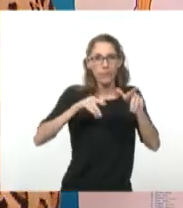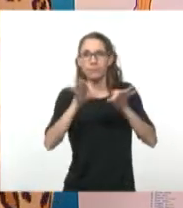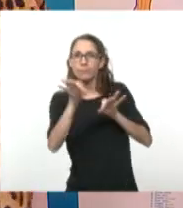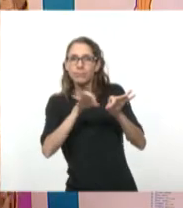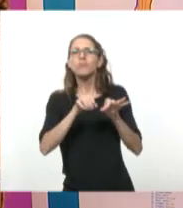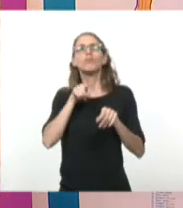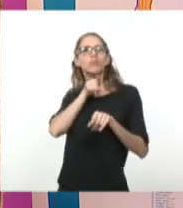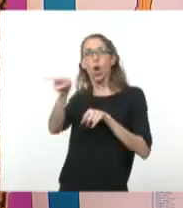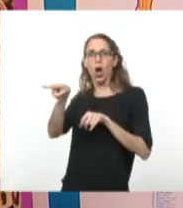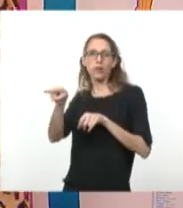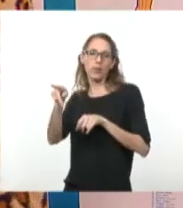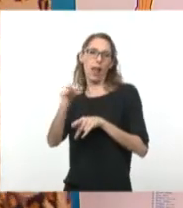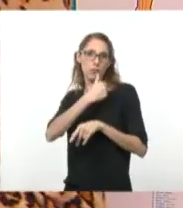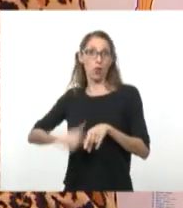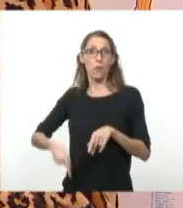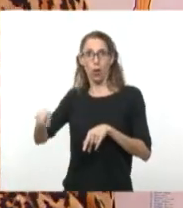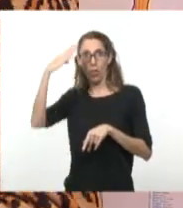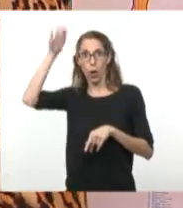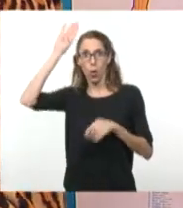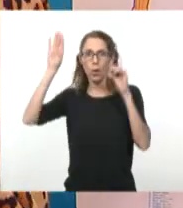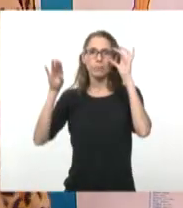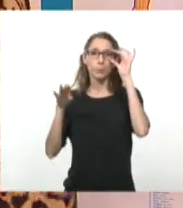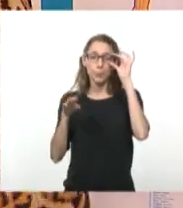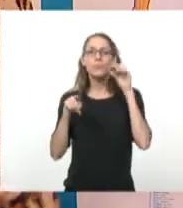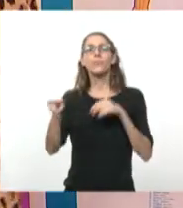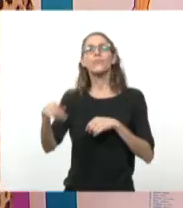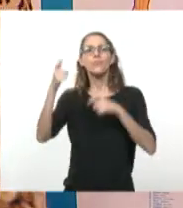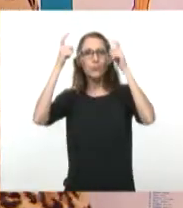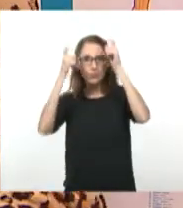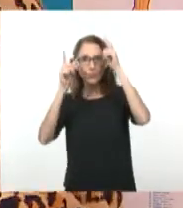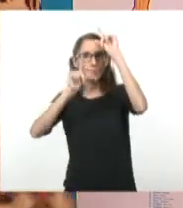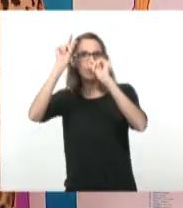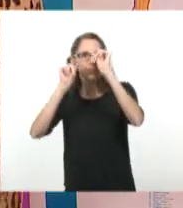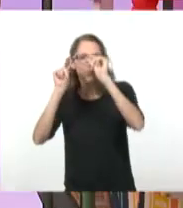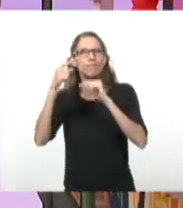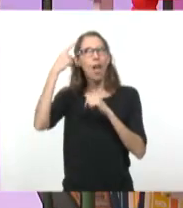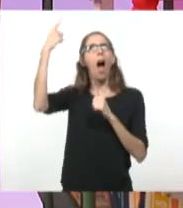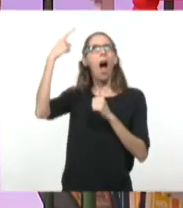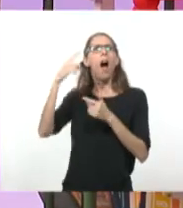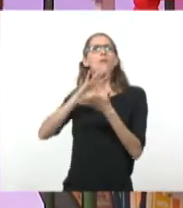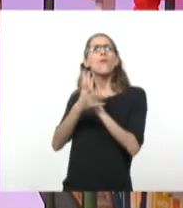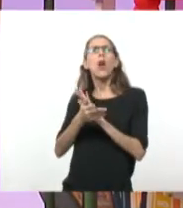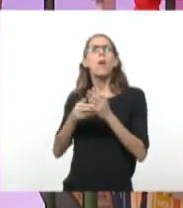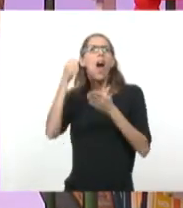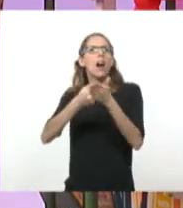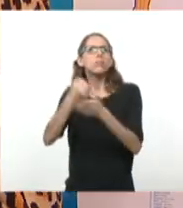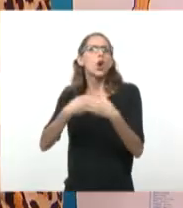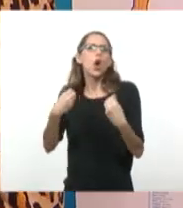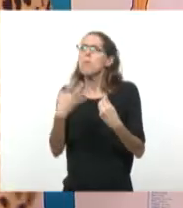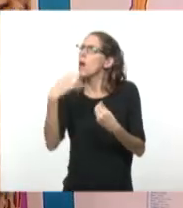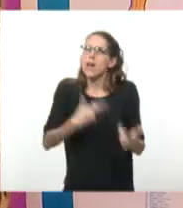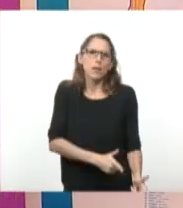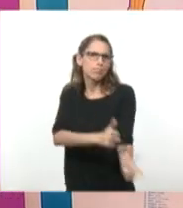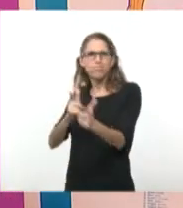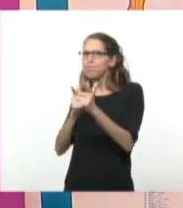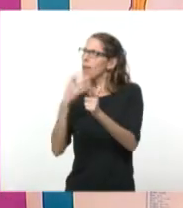revolución en Cuba. Y, bueno, Ernesto Guevara también va a tener una serie de ideas con respecto a la lucha armada, por ejemplo, que eso es después una